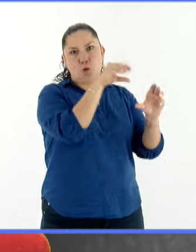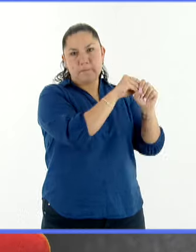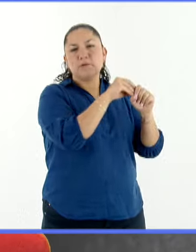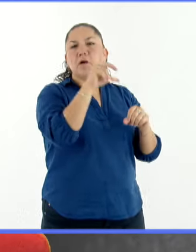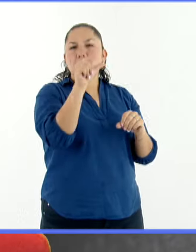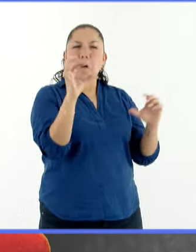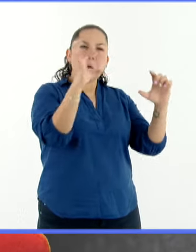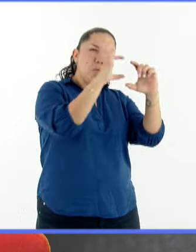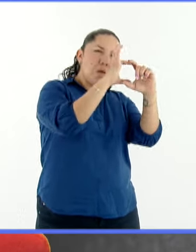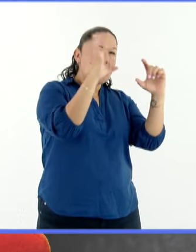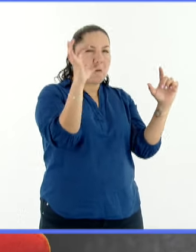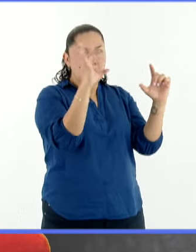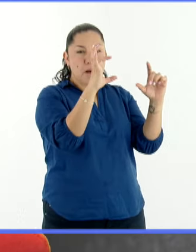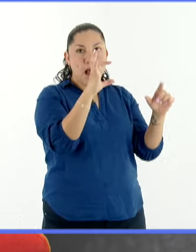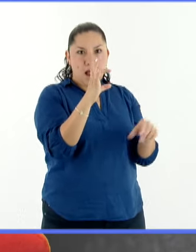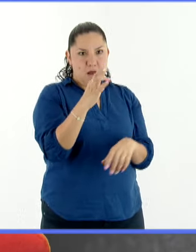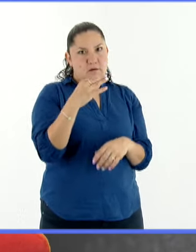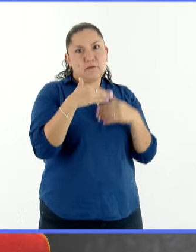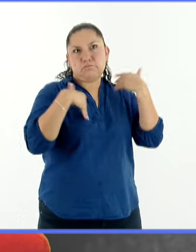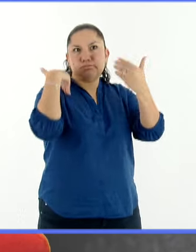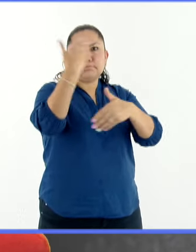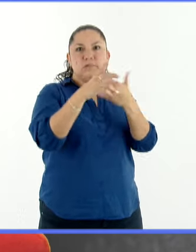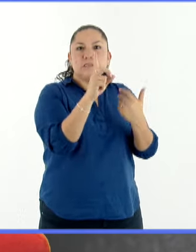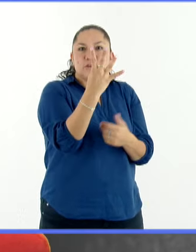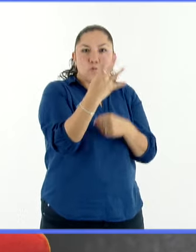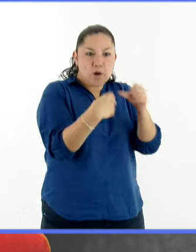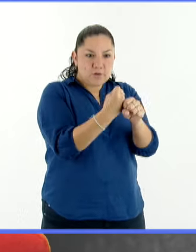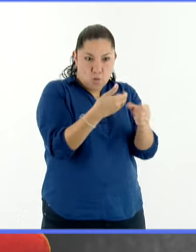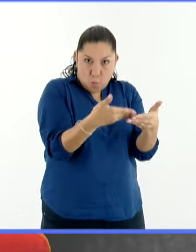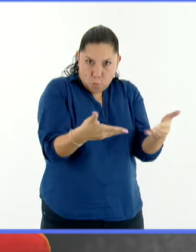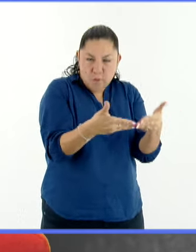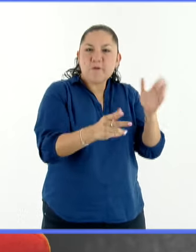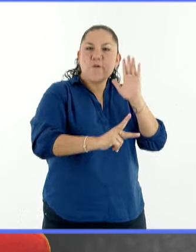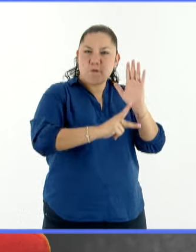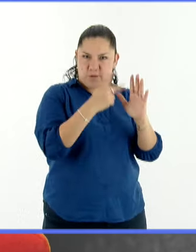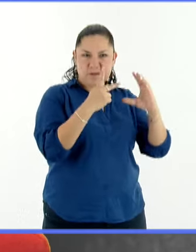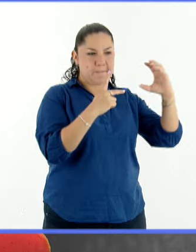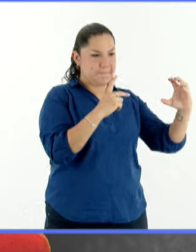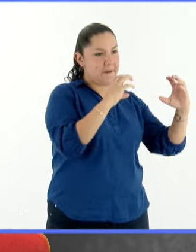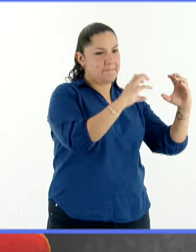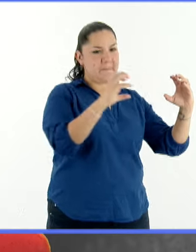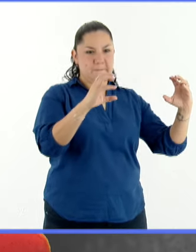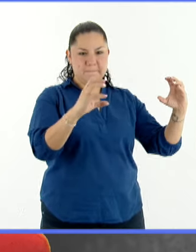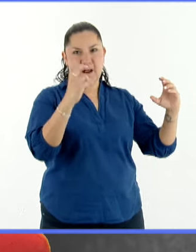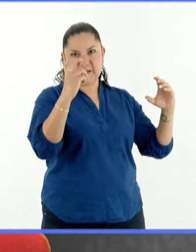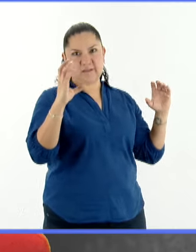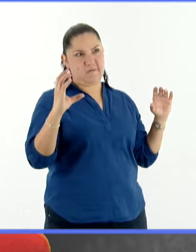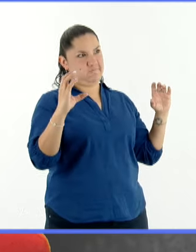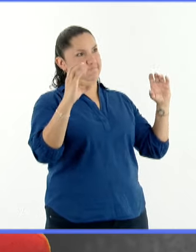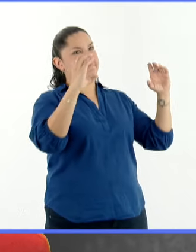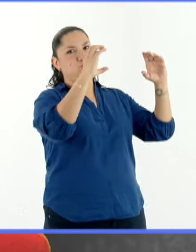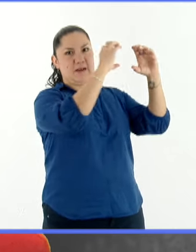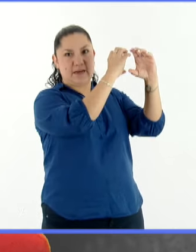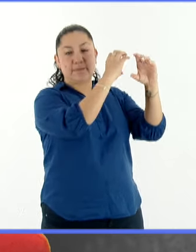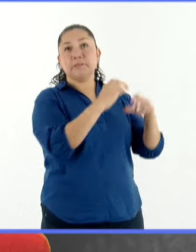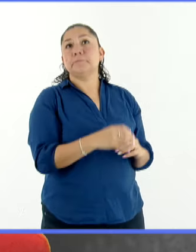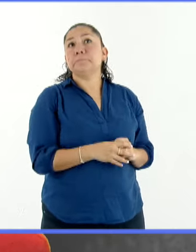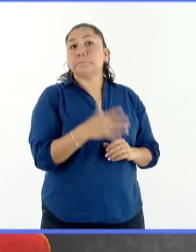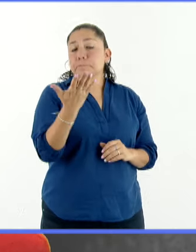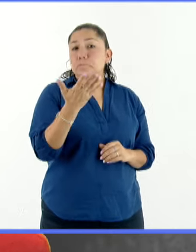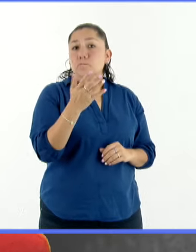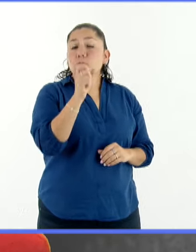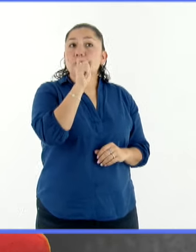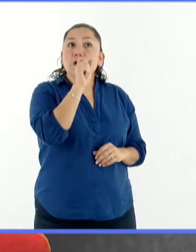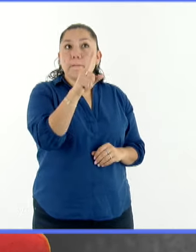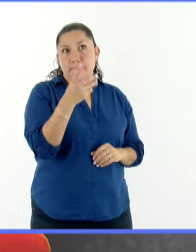eclipse total y probablemente el eclipse total que vaya a suceder, si no me equivoco, que se pueda